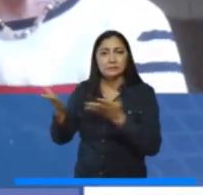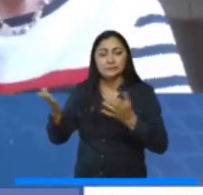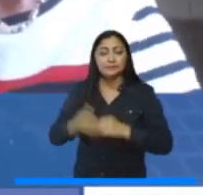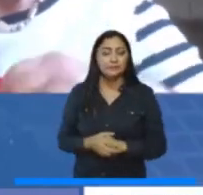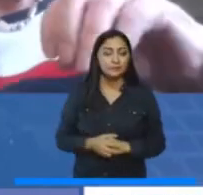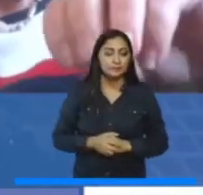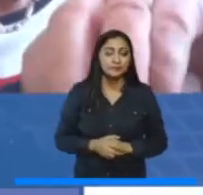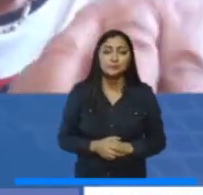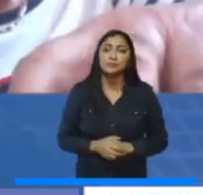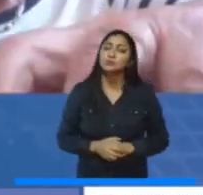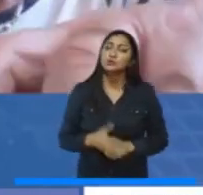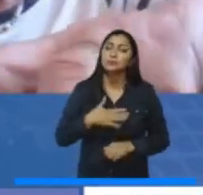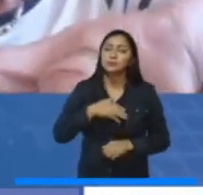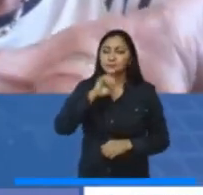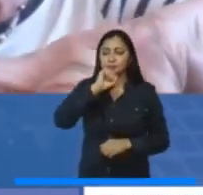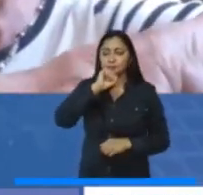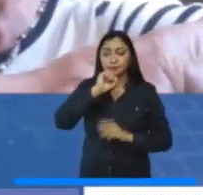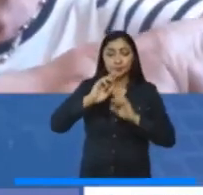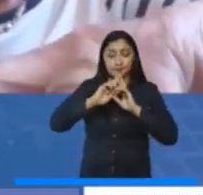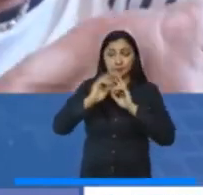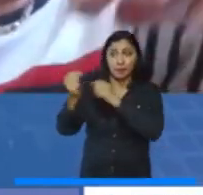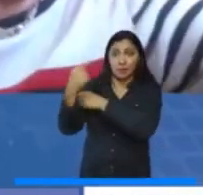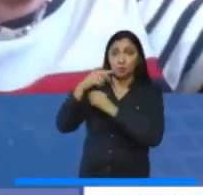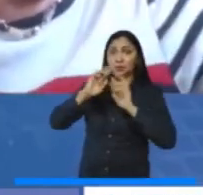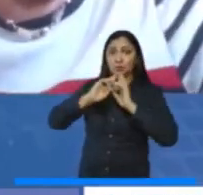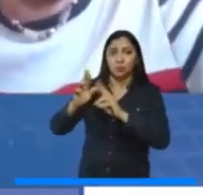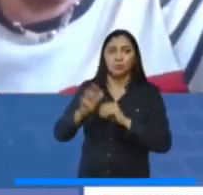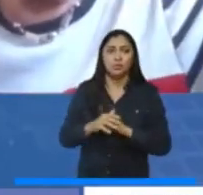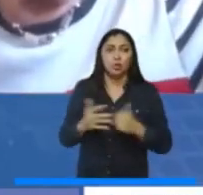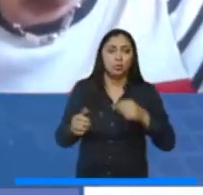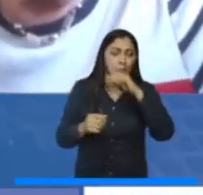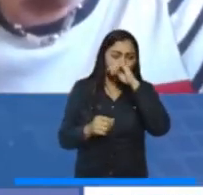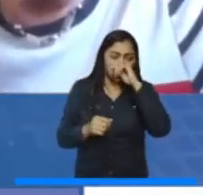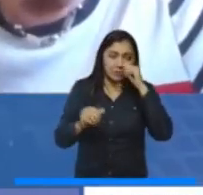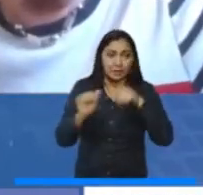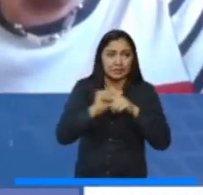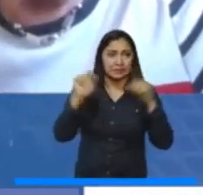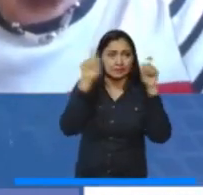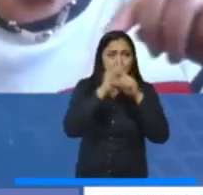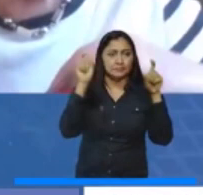Y quiero responder esta pregunta a partir de este ejercicio reflexivo.